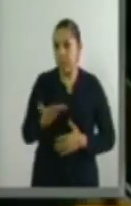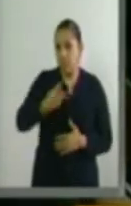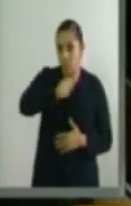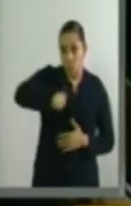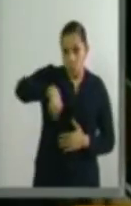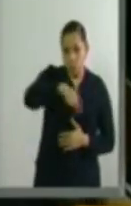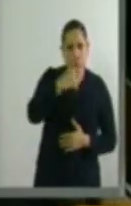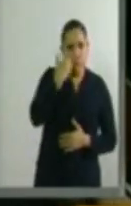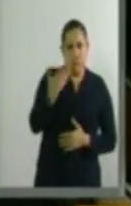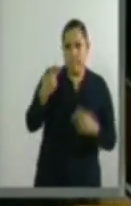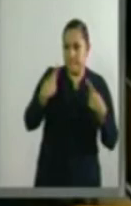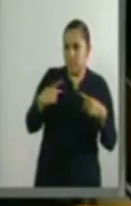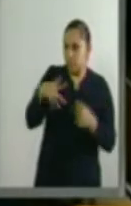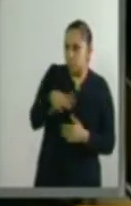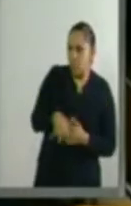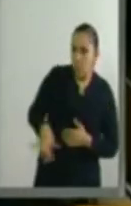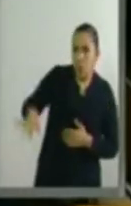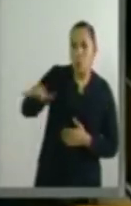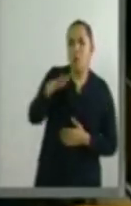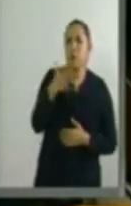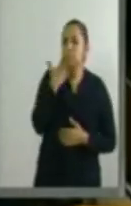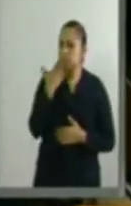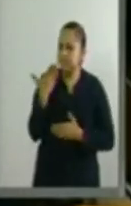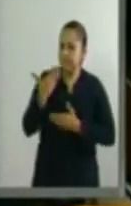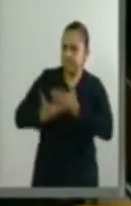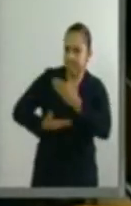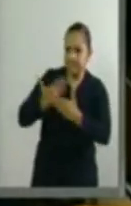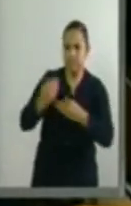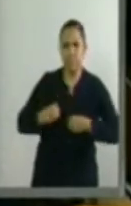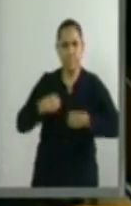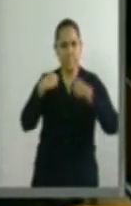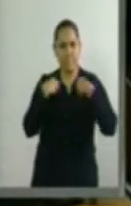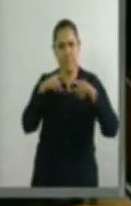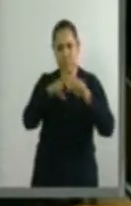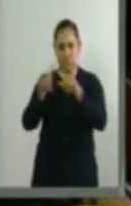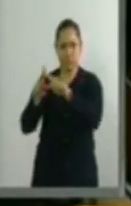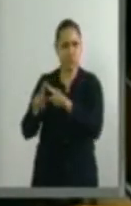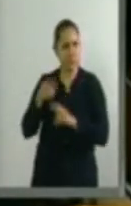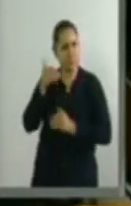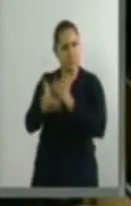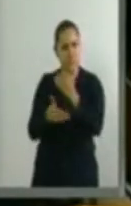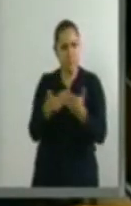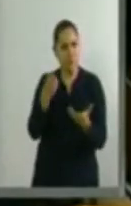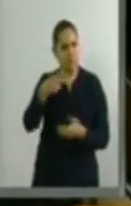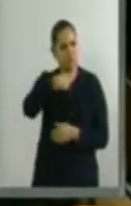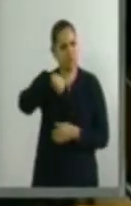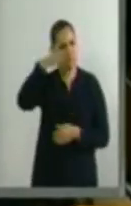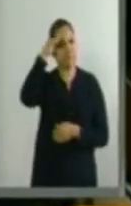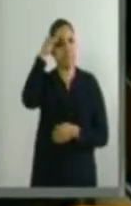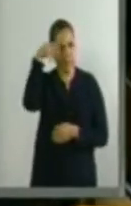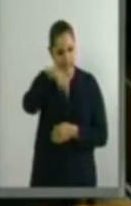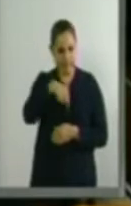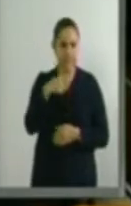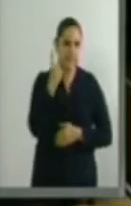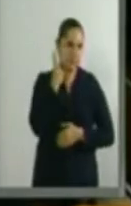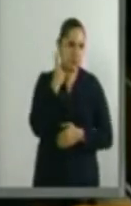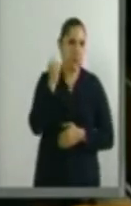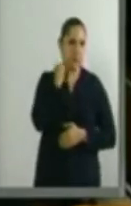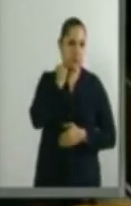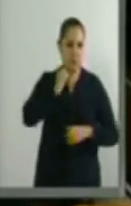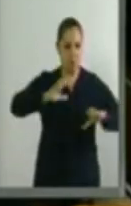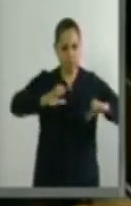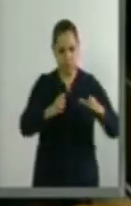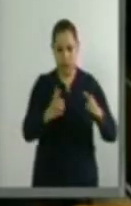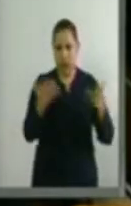y estamos convencidos también de que desde el Congreso de la Unión debemos generar las condiciones que hagan